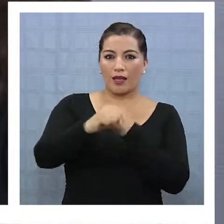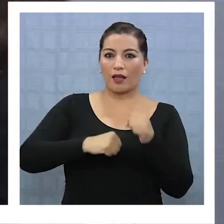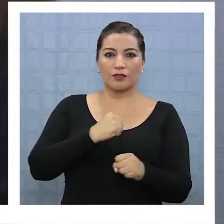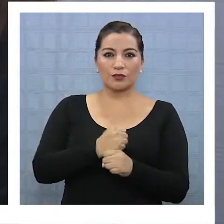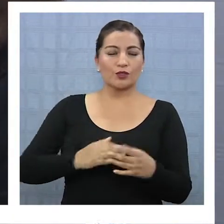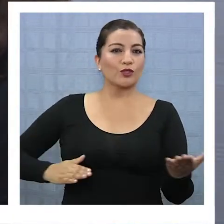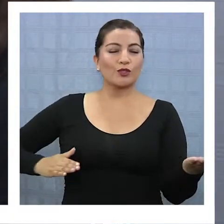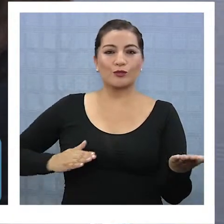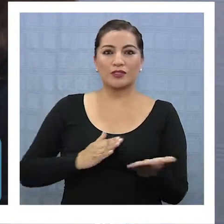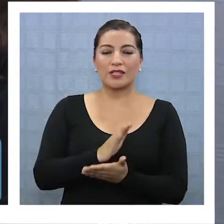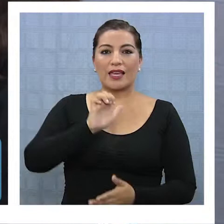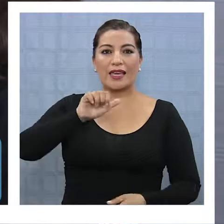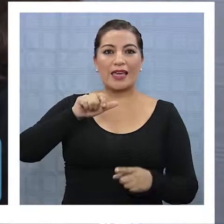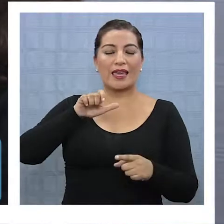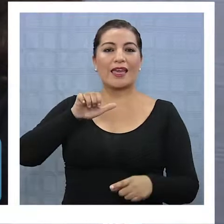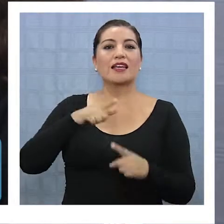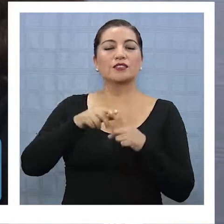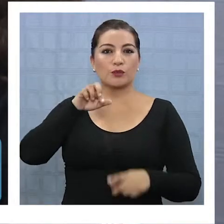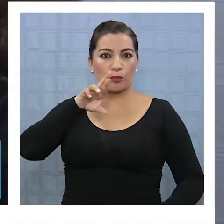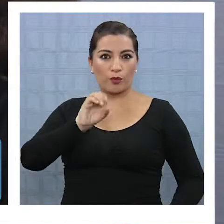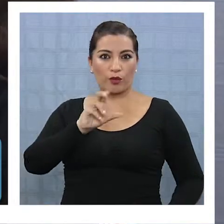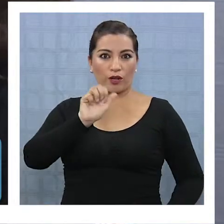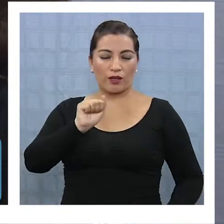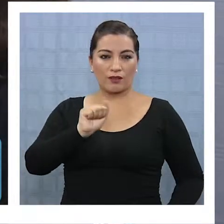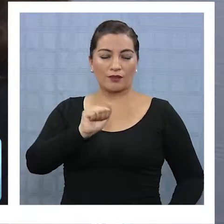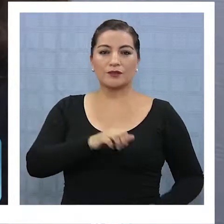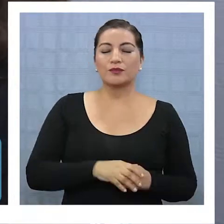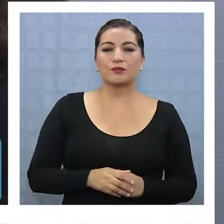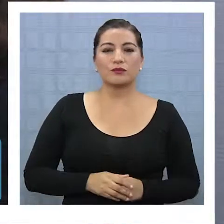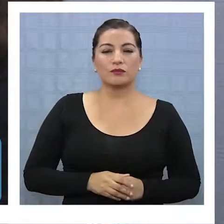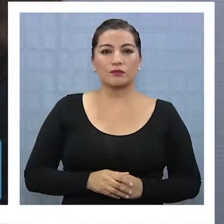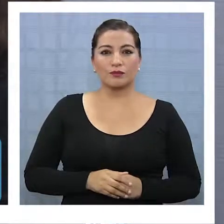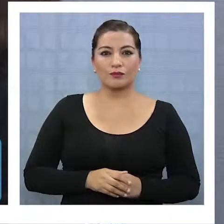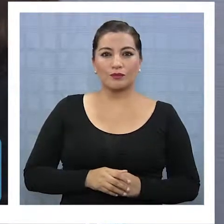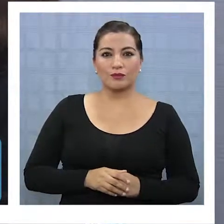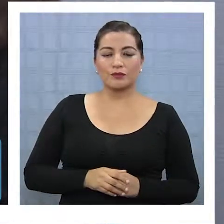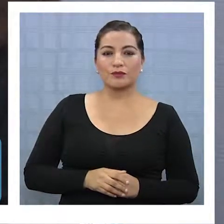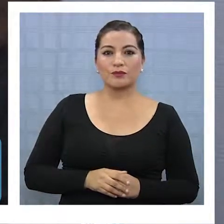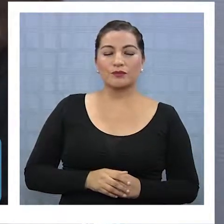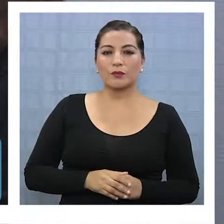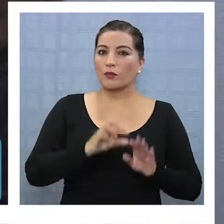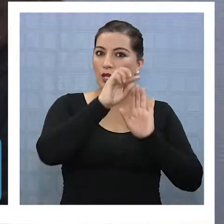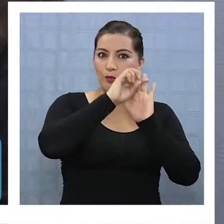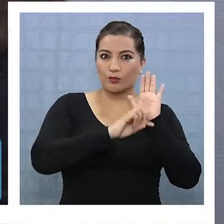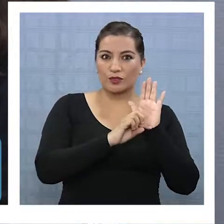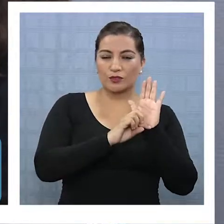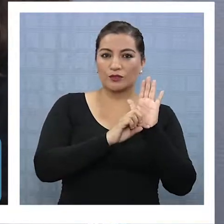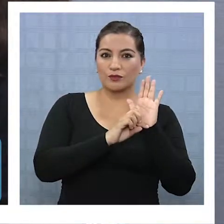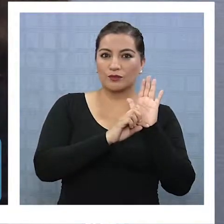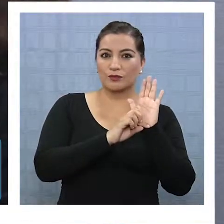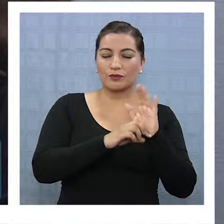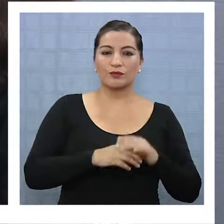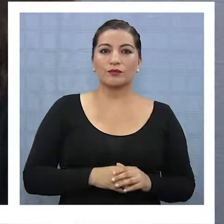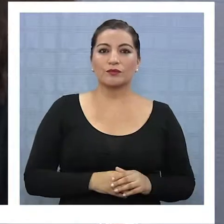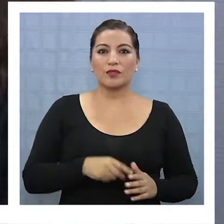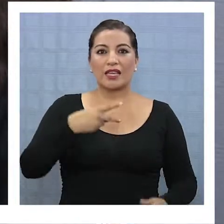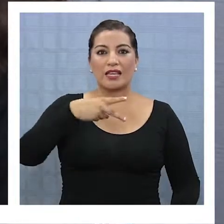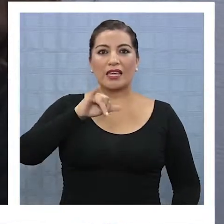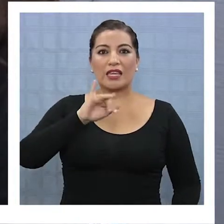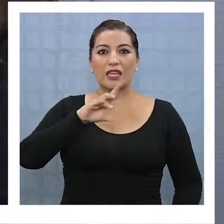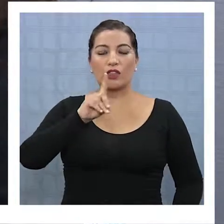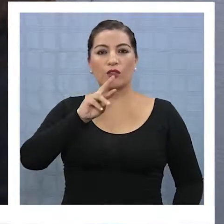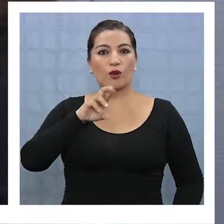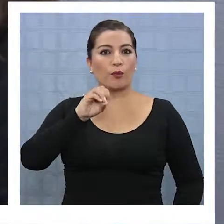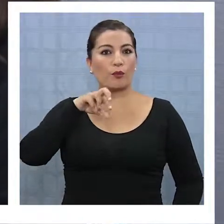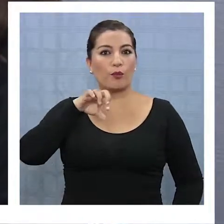al Club Explora, hablamos sobre los proyectos de hidropónico,